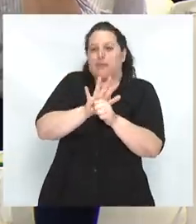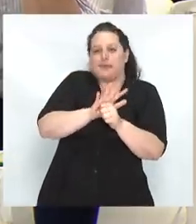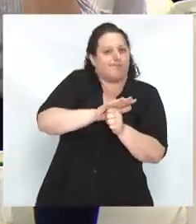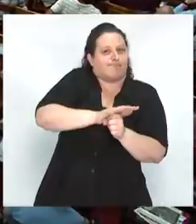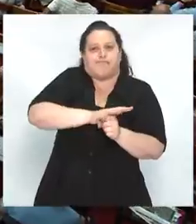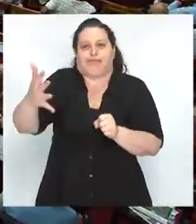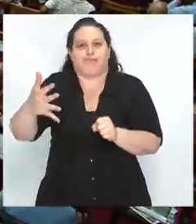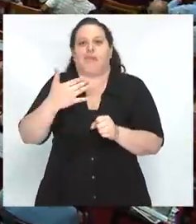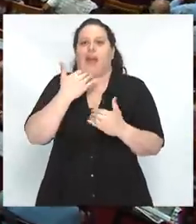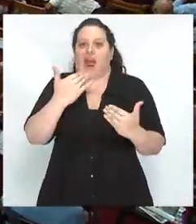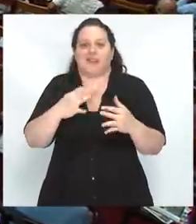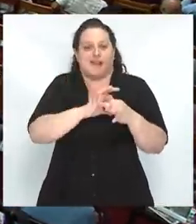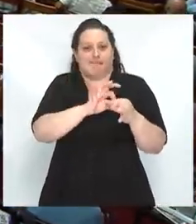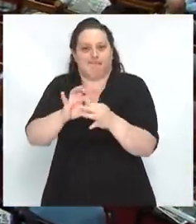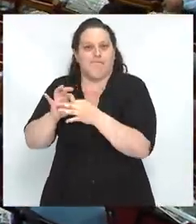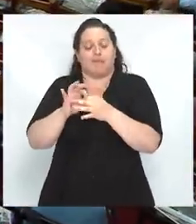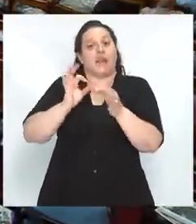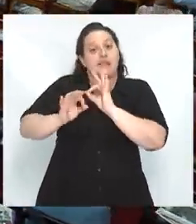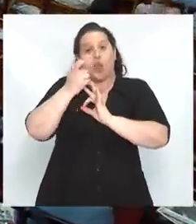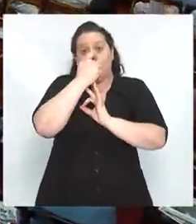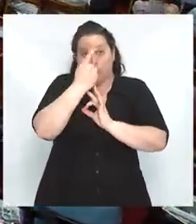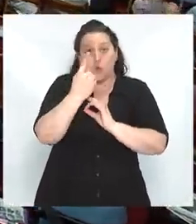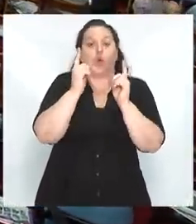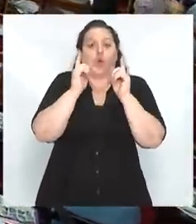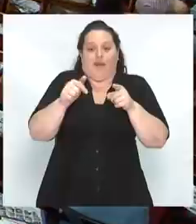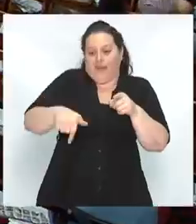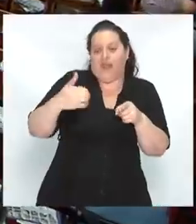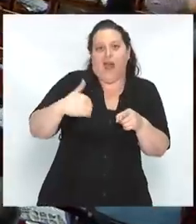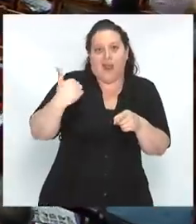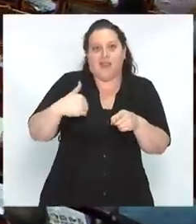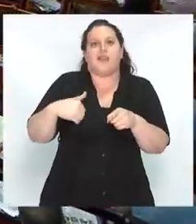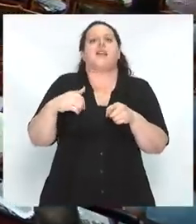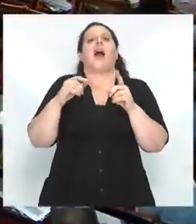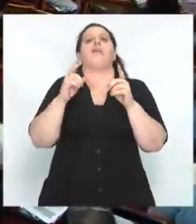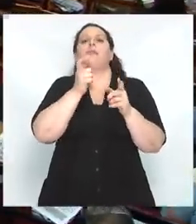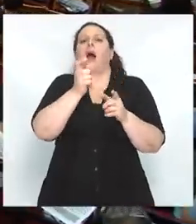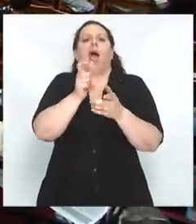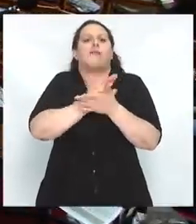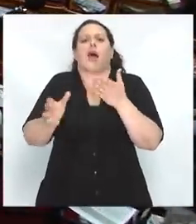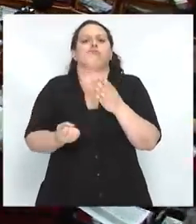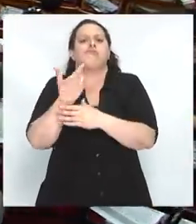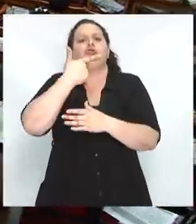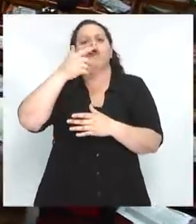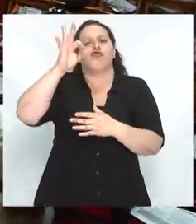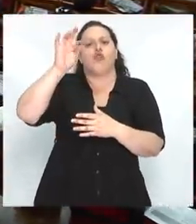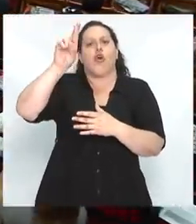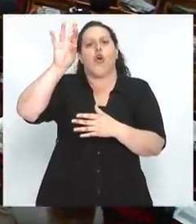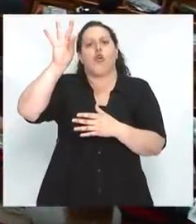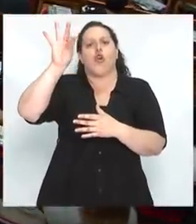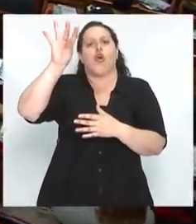en el siglo XXI y más aún aquí en Argentina tendríamos que incorporarla como sororidad. Es decir, no solamente hermandad